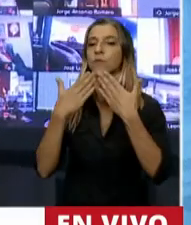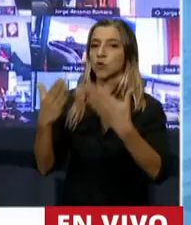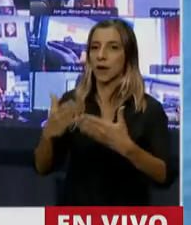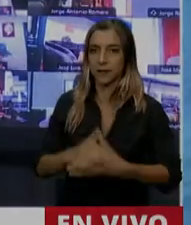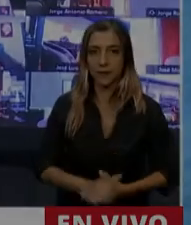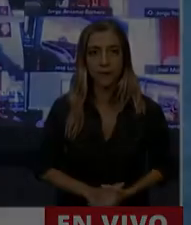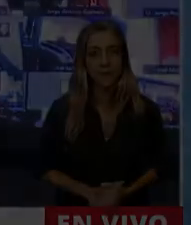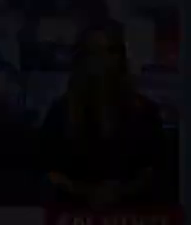Gracias, diputado Valdés.